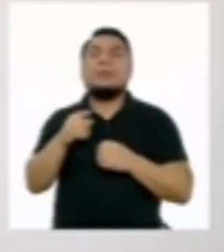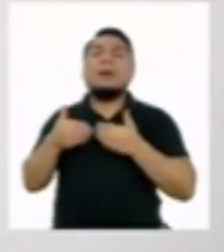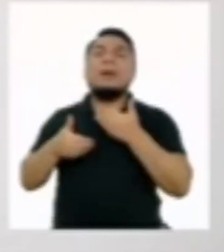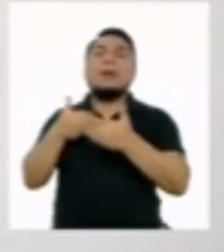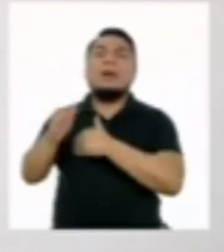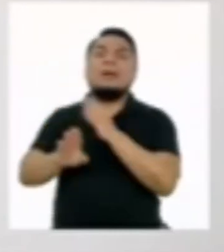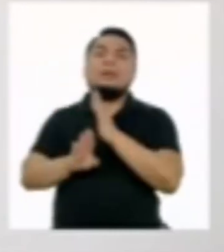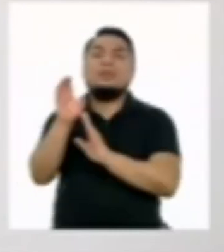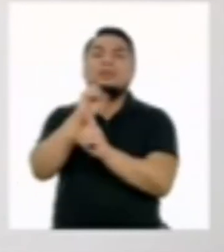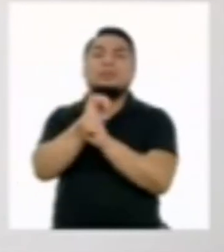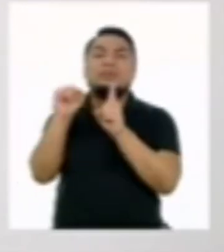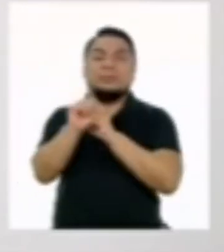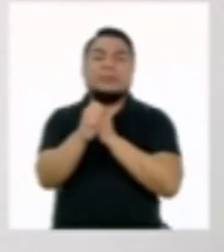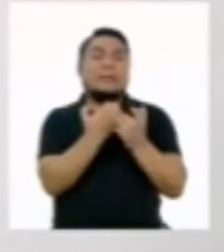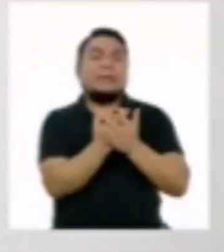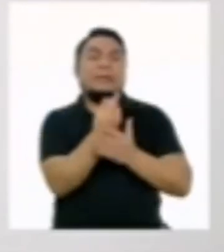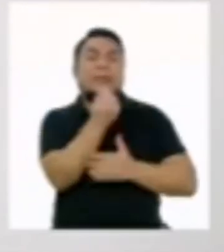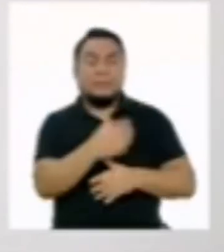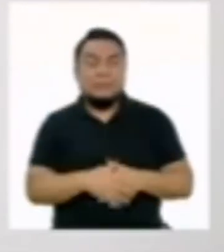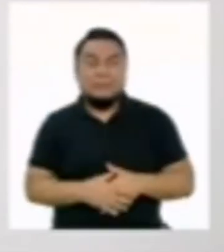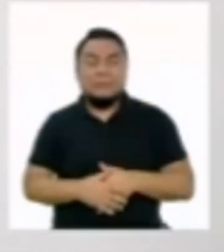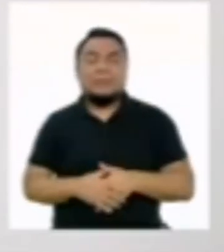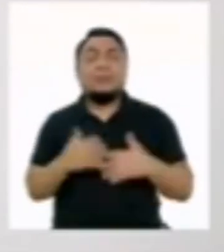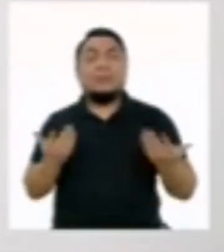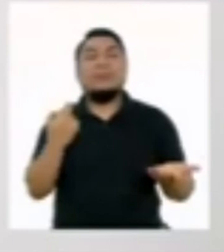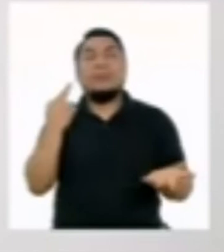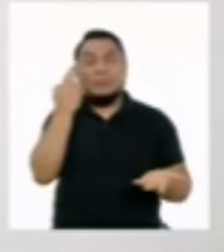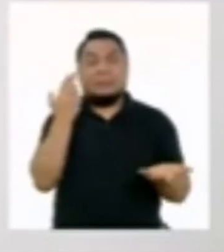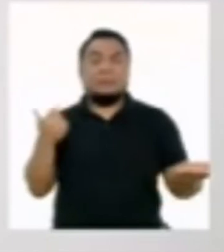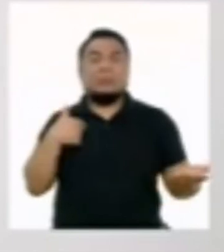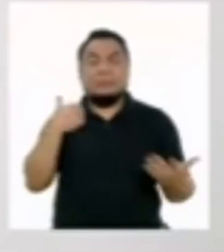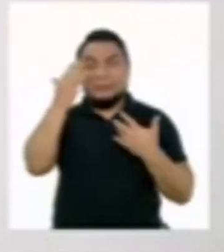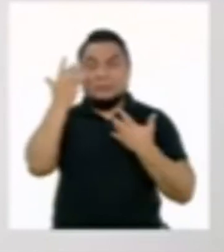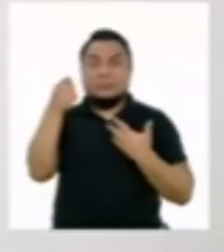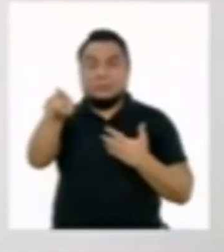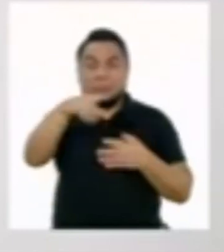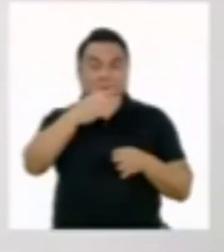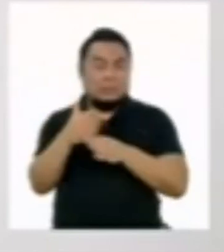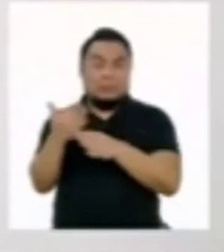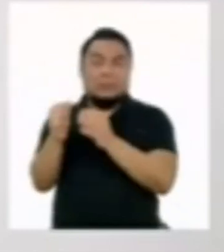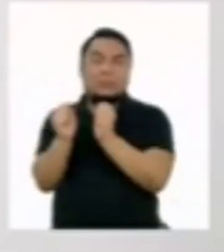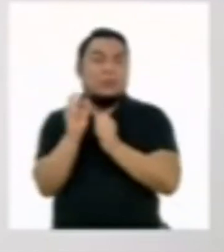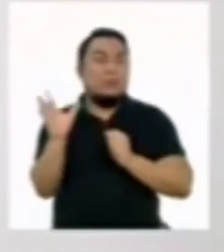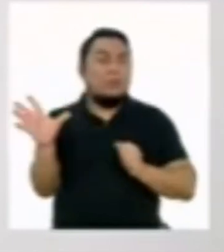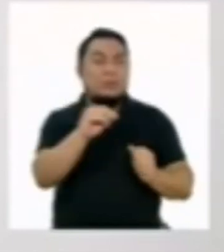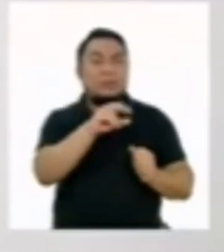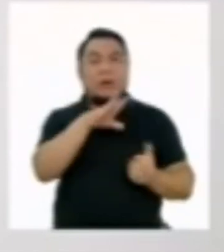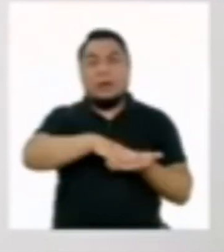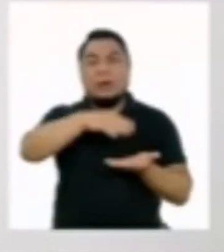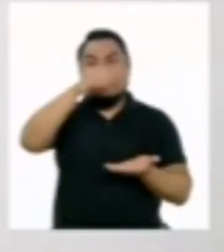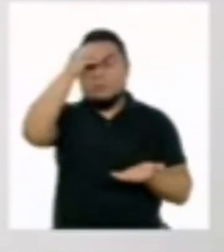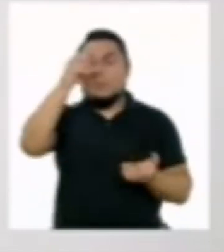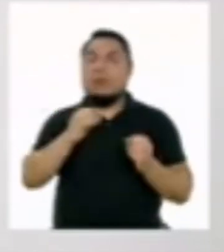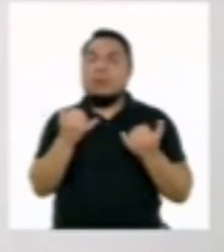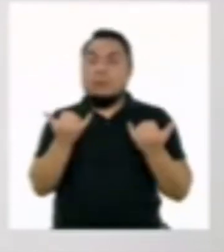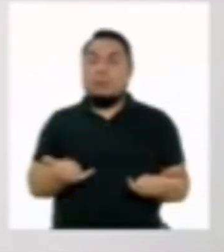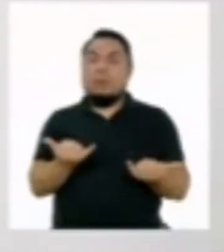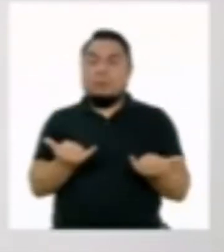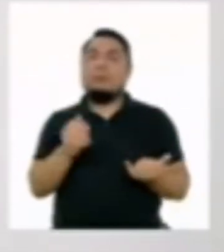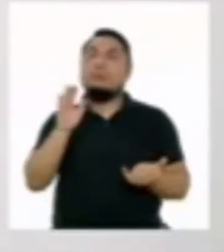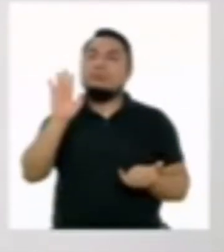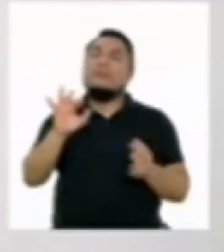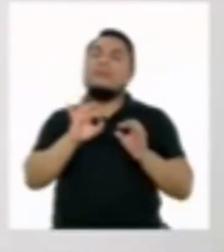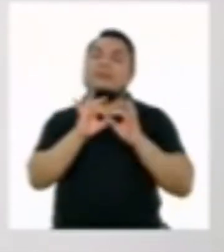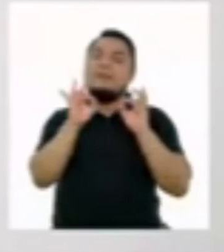el desarrollo social y económico. Por eso espero que compartan todo lo aprendido el día de hoy